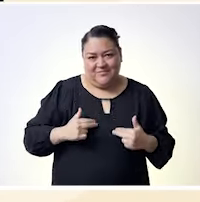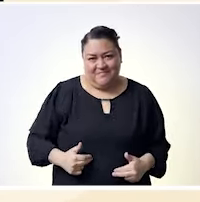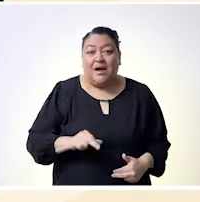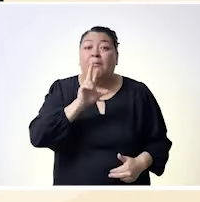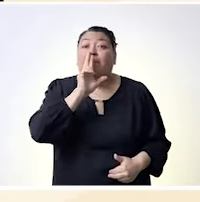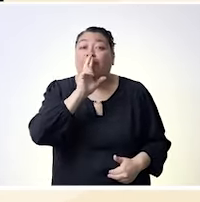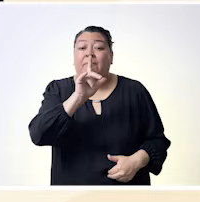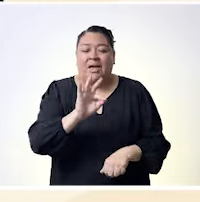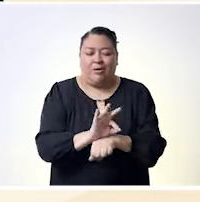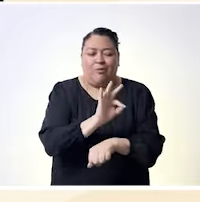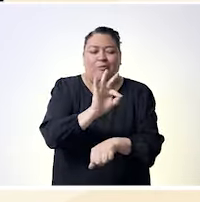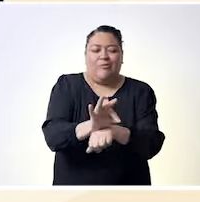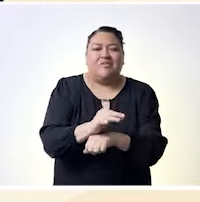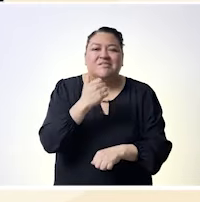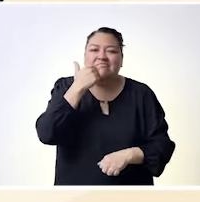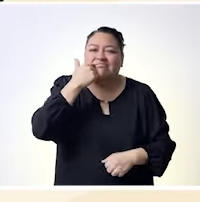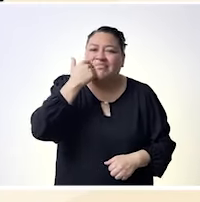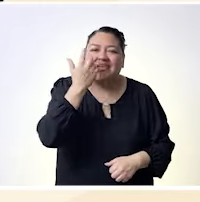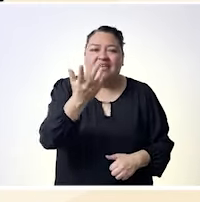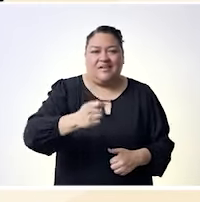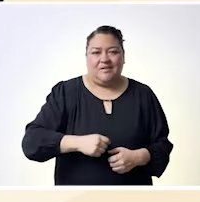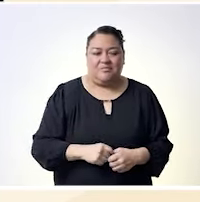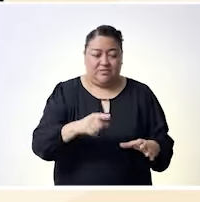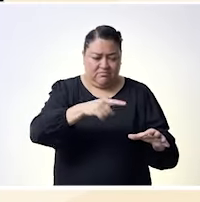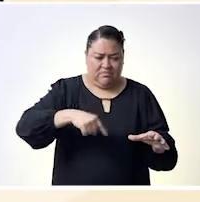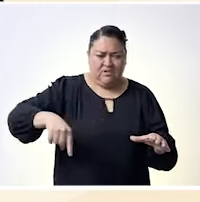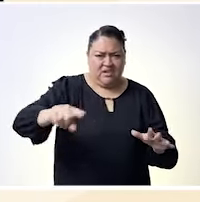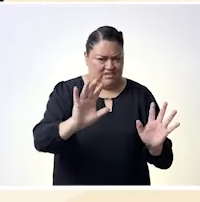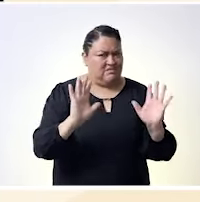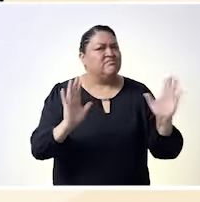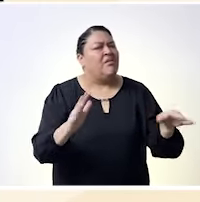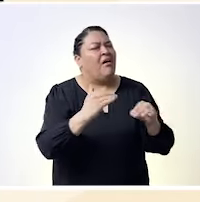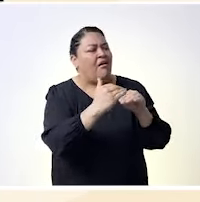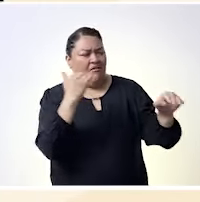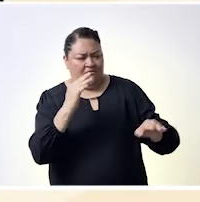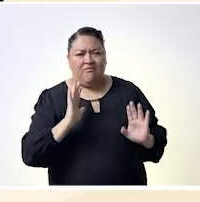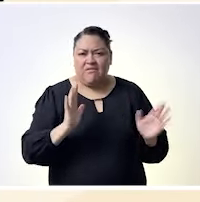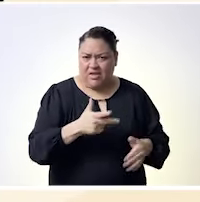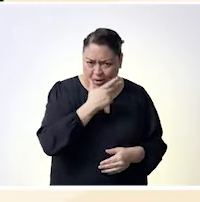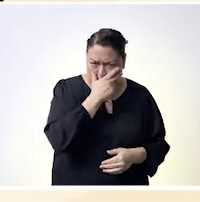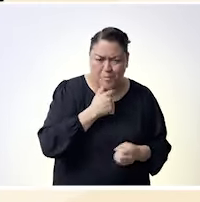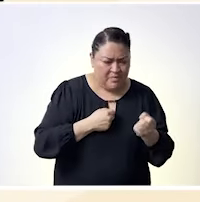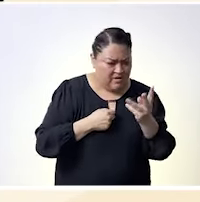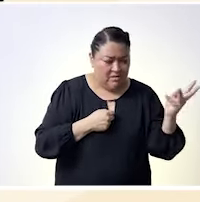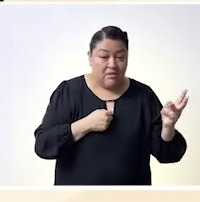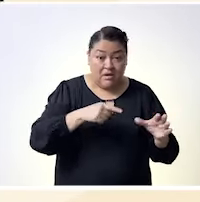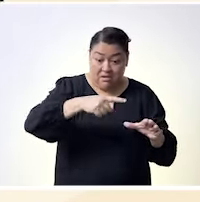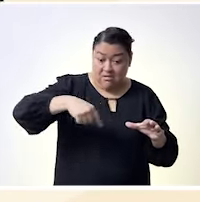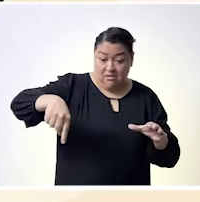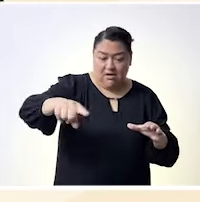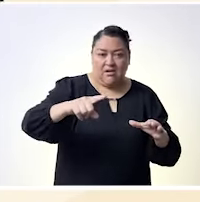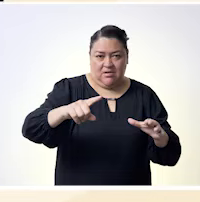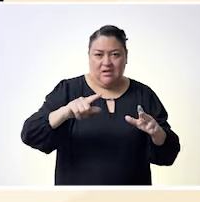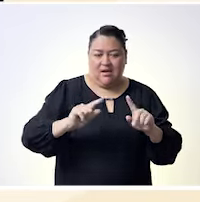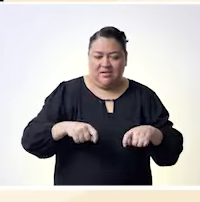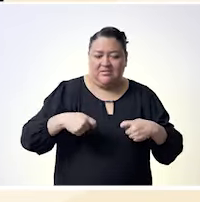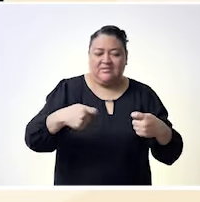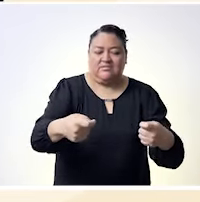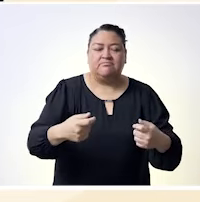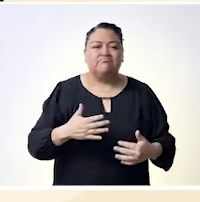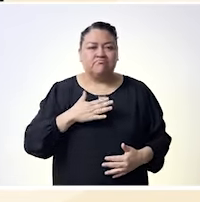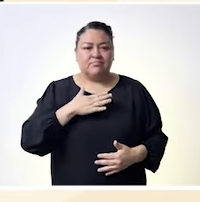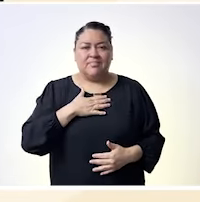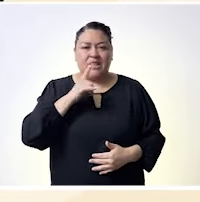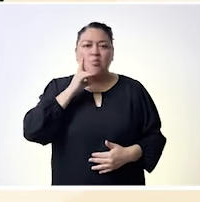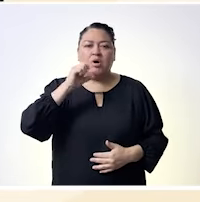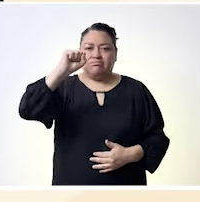milenios de historia ¿no? perpetuado un sistema de opresión contra las mujeres de discriminación de exclusión es que